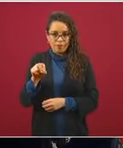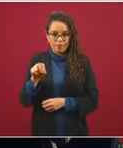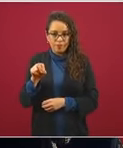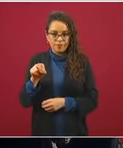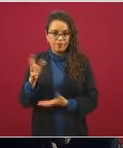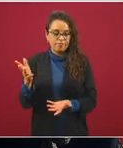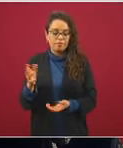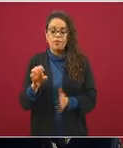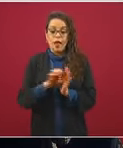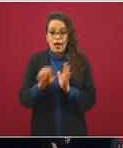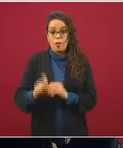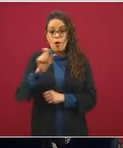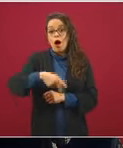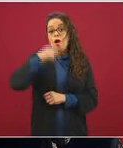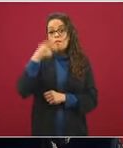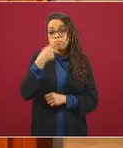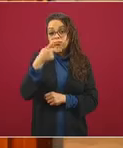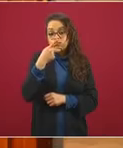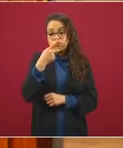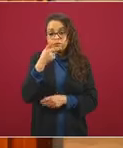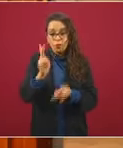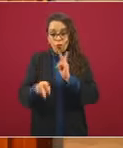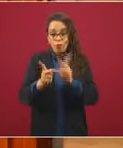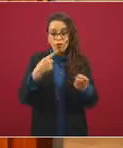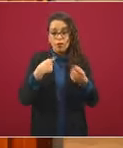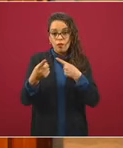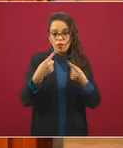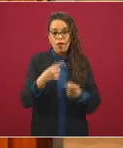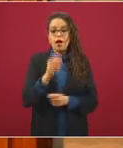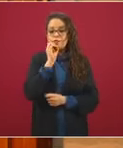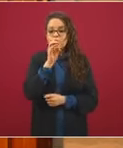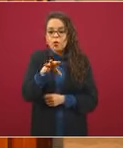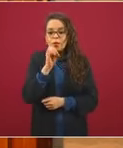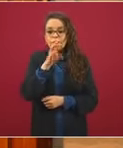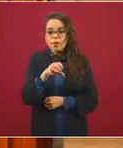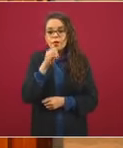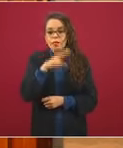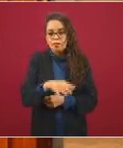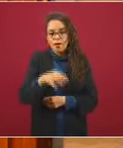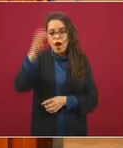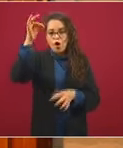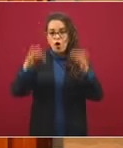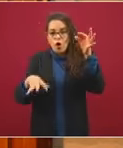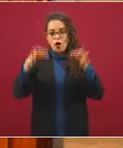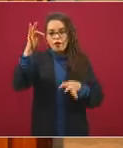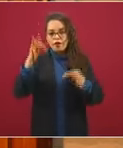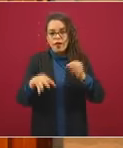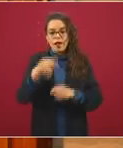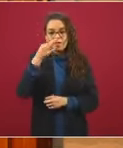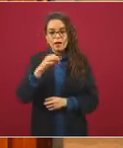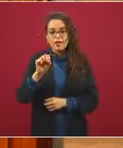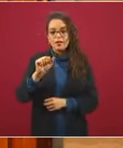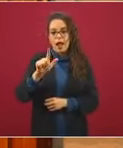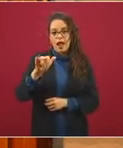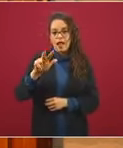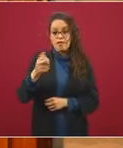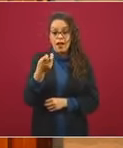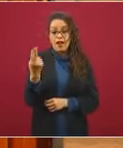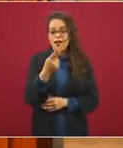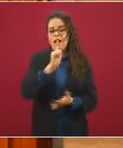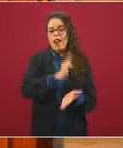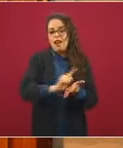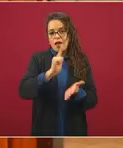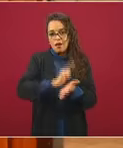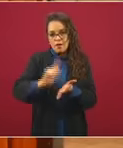cuando hablamos y cuando intercambiamos palabras, estamos escupiendo pequeñas gotas de saliva y hay que estarlo limpiando. En este momento,